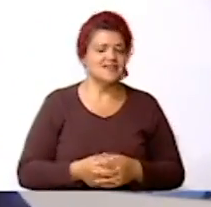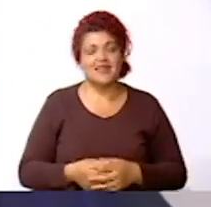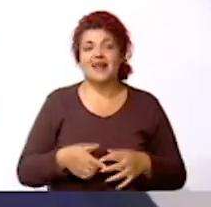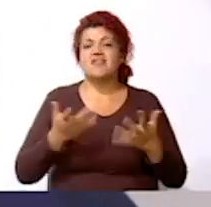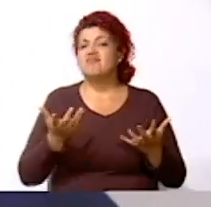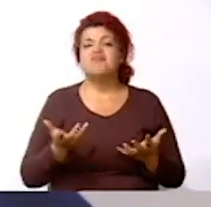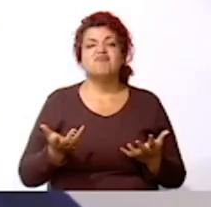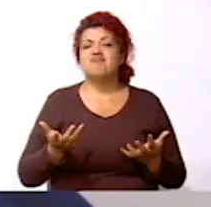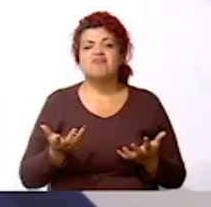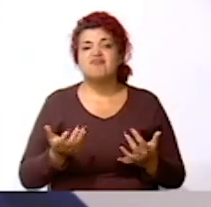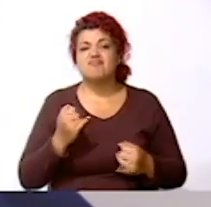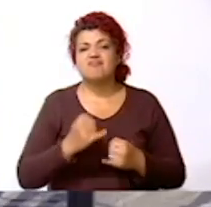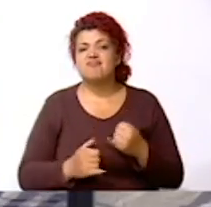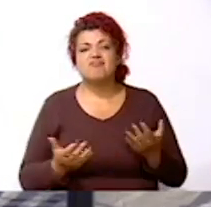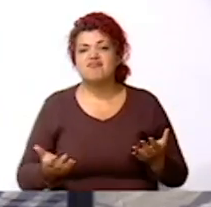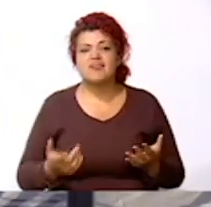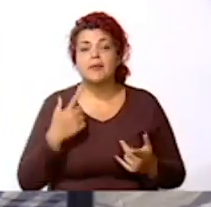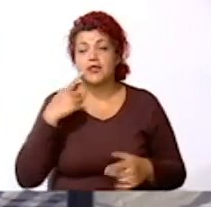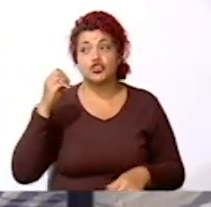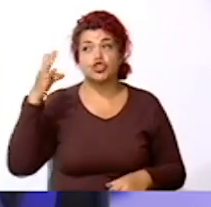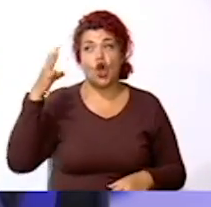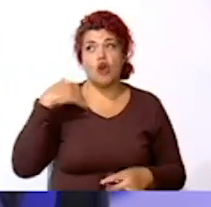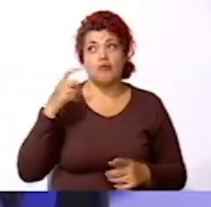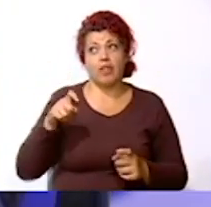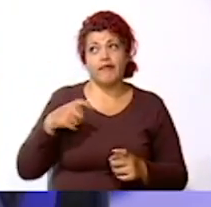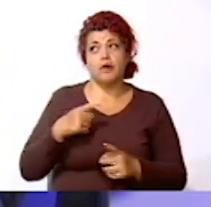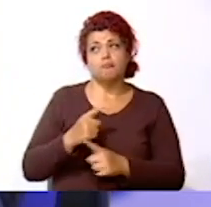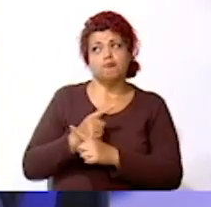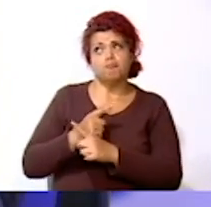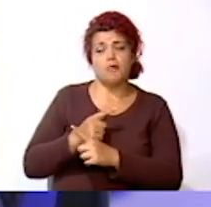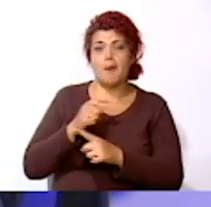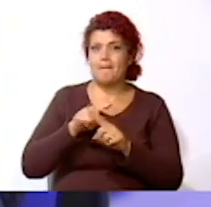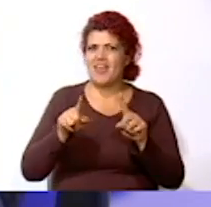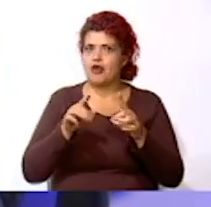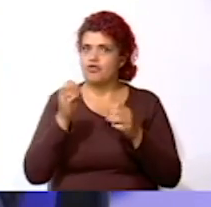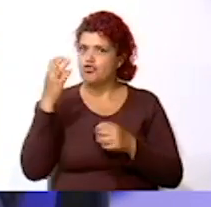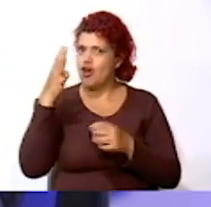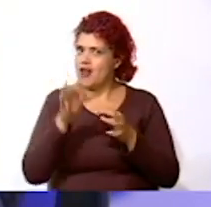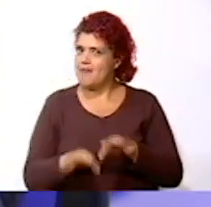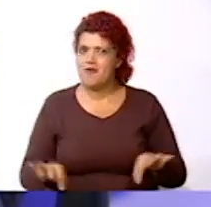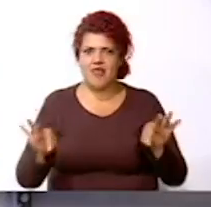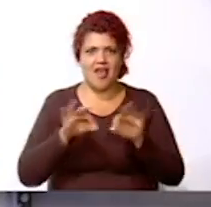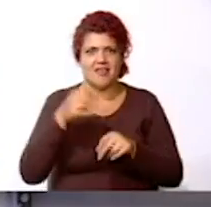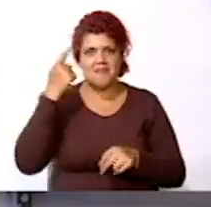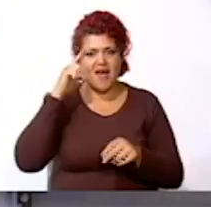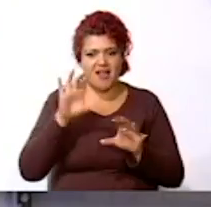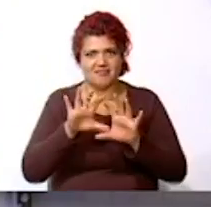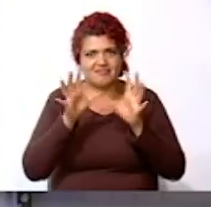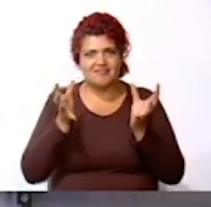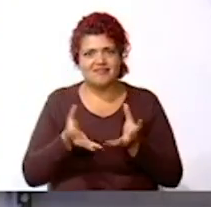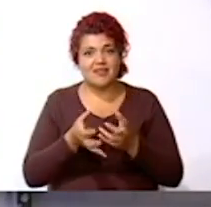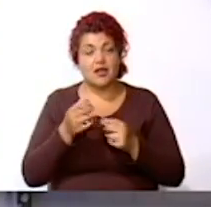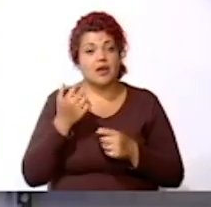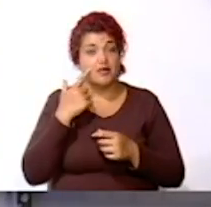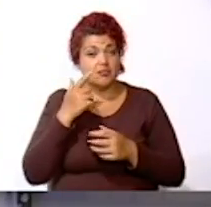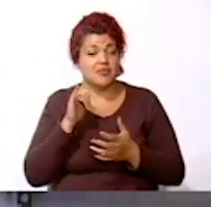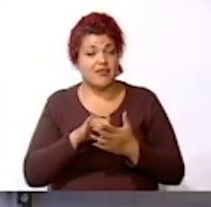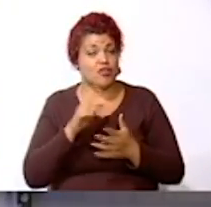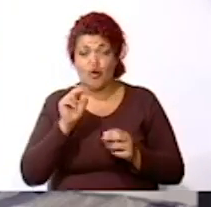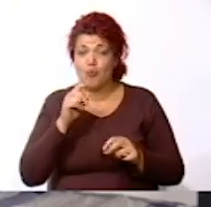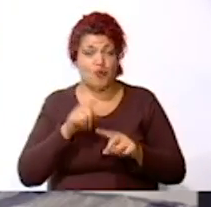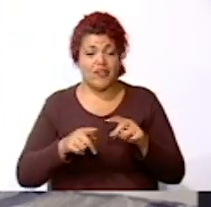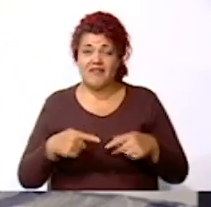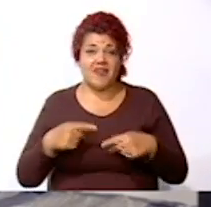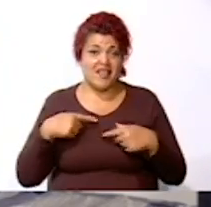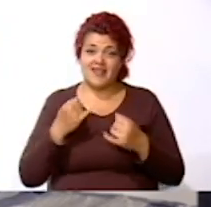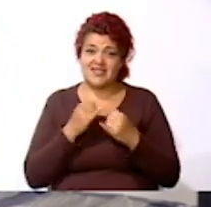conclusión, aunque el sol nos haga tomar precauciones, también es muy importante para nuestro planeta. De hecho, no podríamos vivir sin